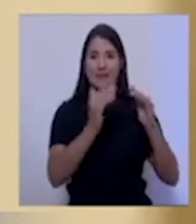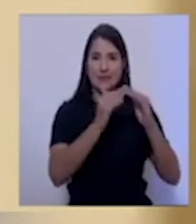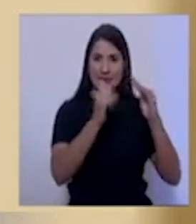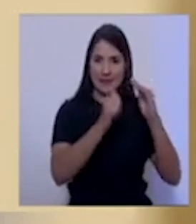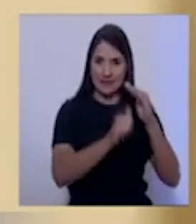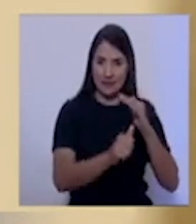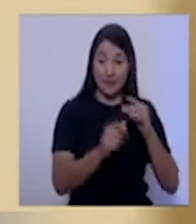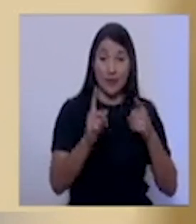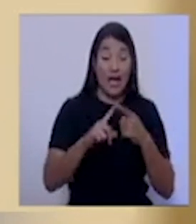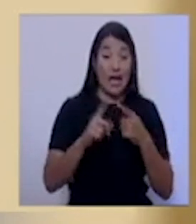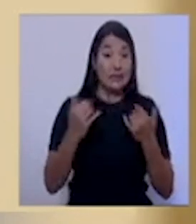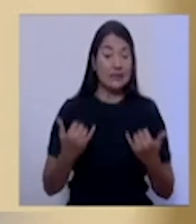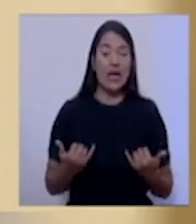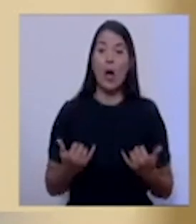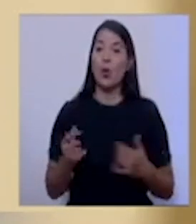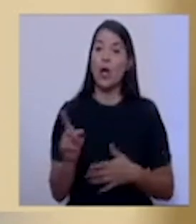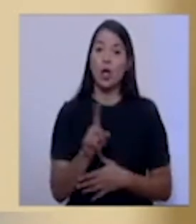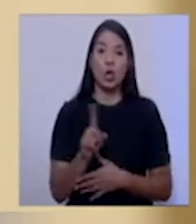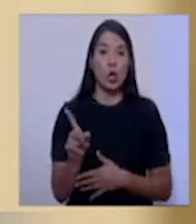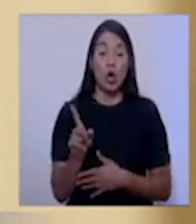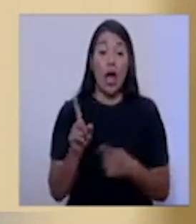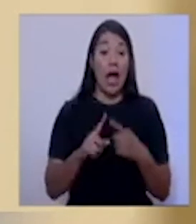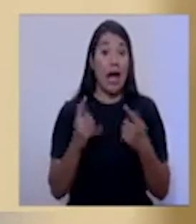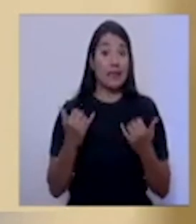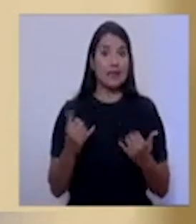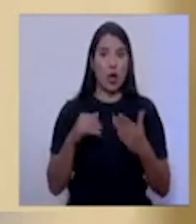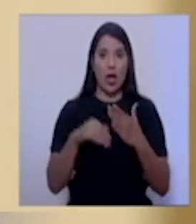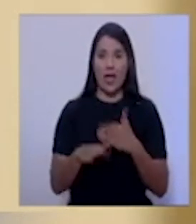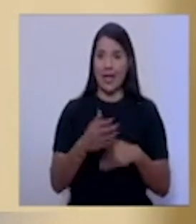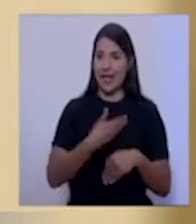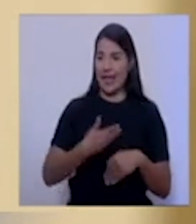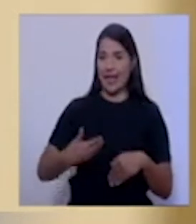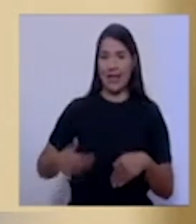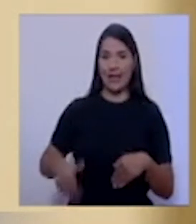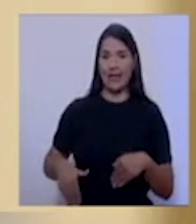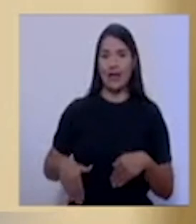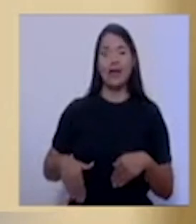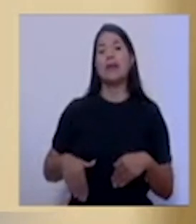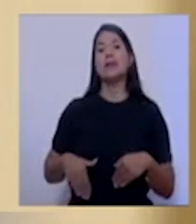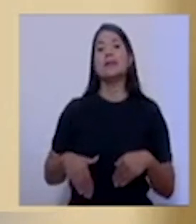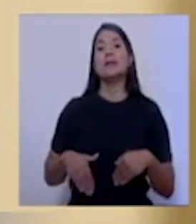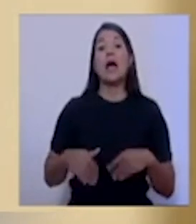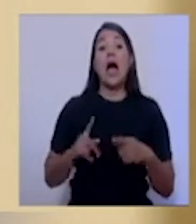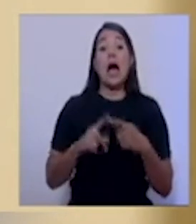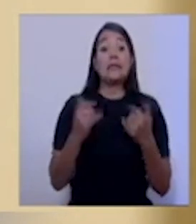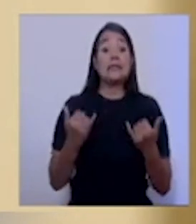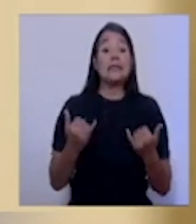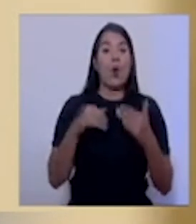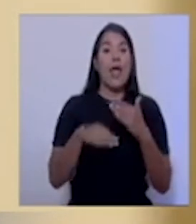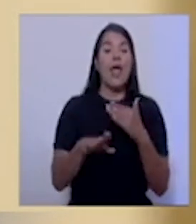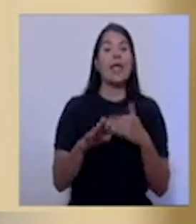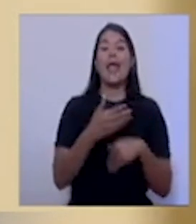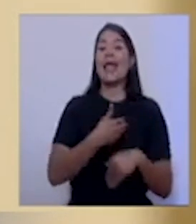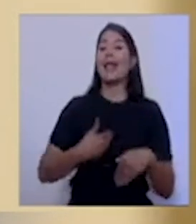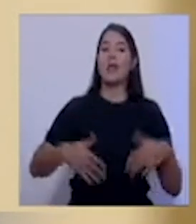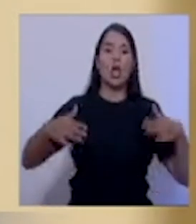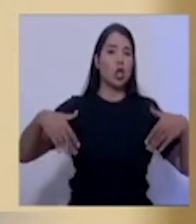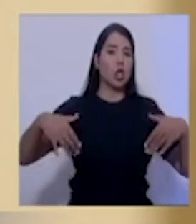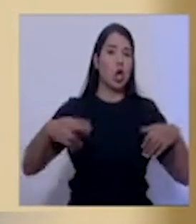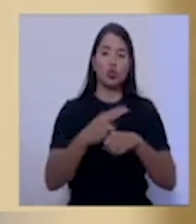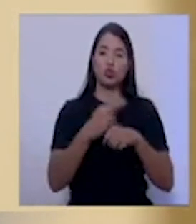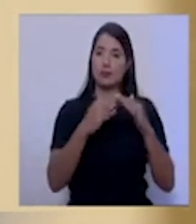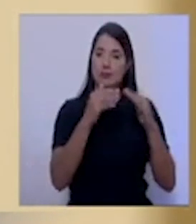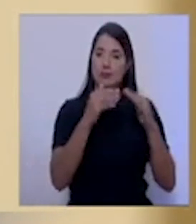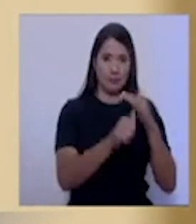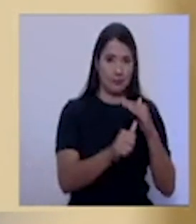De momento no, de momento en Heredia no se ha habilitado, perdón, no se ha utilizado, están habilitados, pero no se han utilizado los albergues, no ha